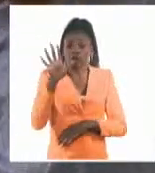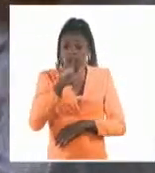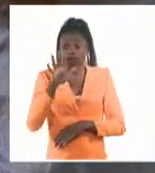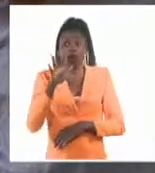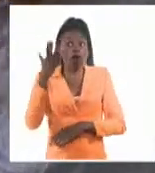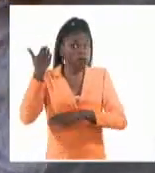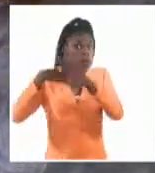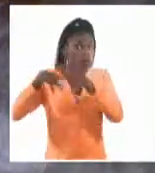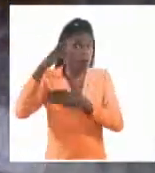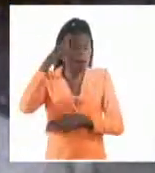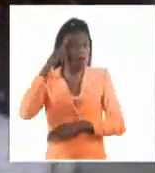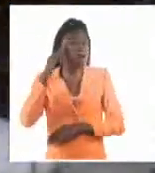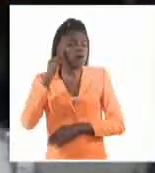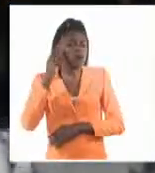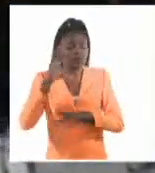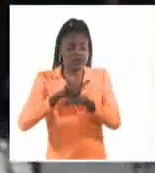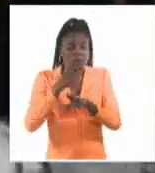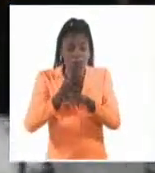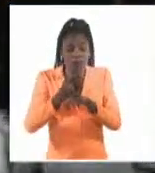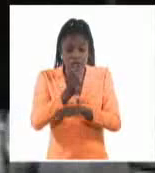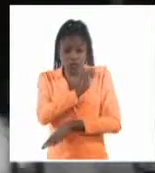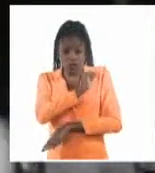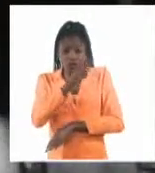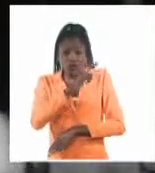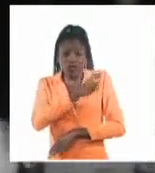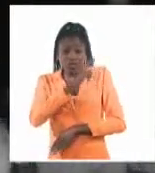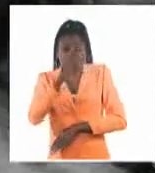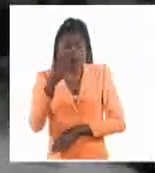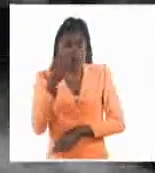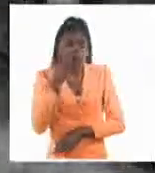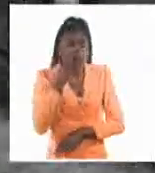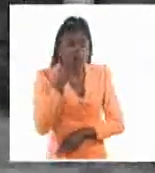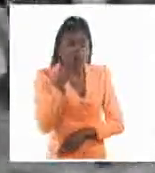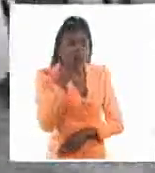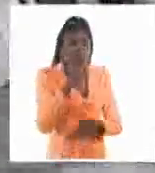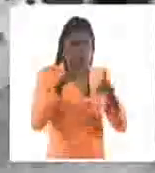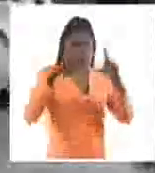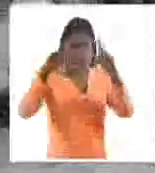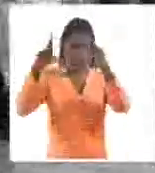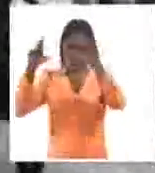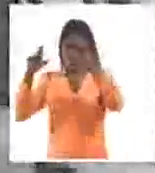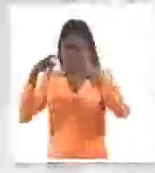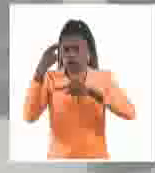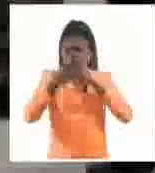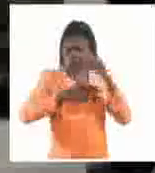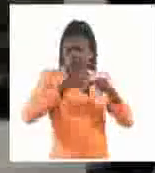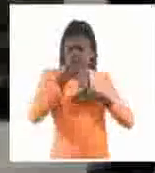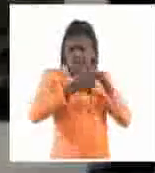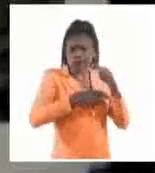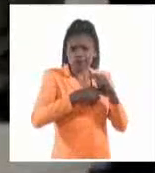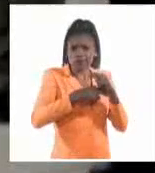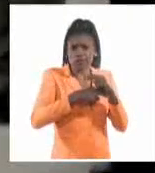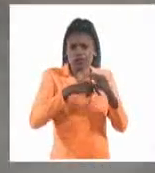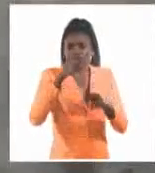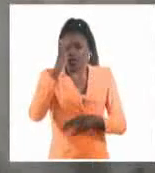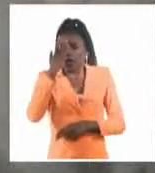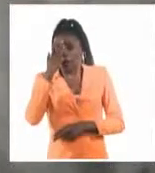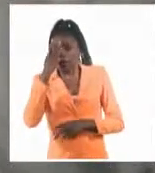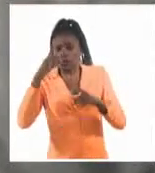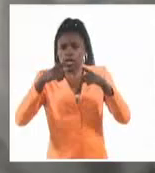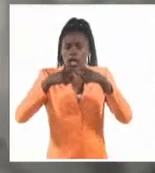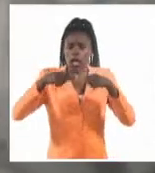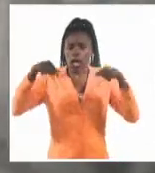y ya después cuando triunfa la revolución, lo puedes ver en las fotos que realiza, por ejemplo, en la India, en Japón,